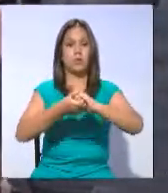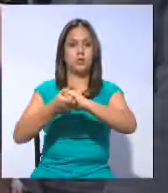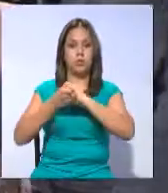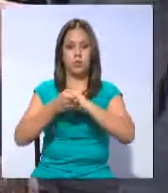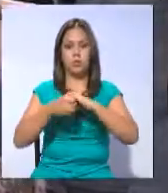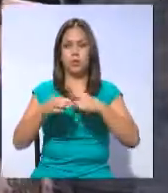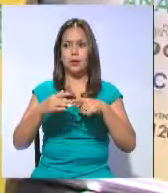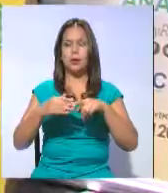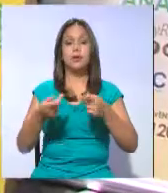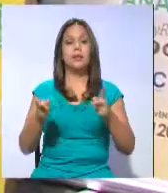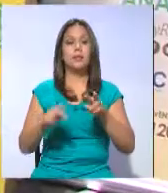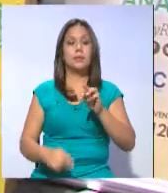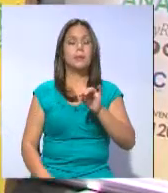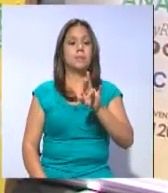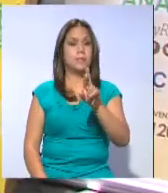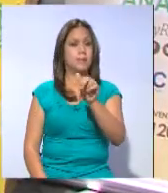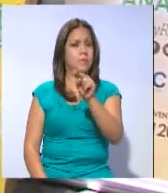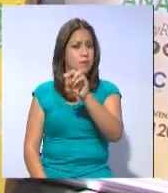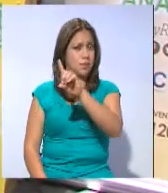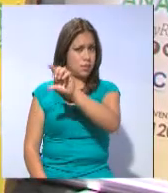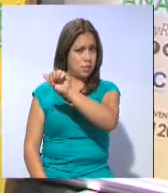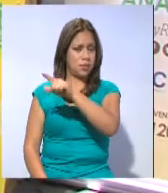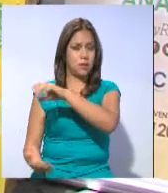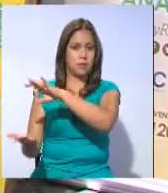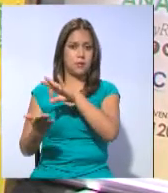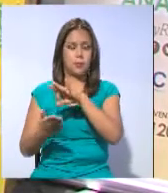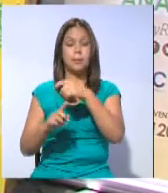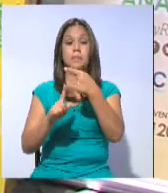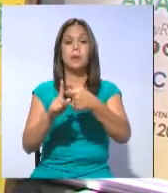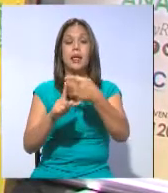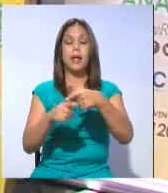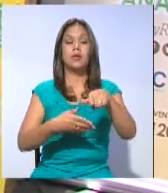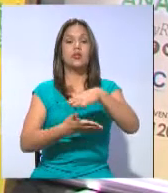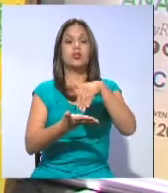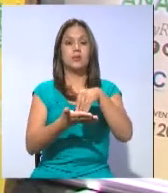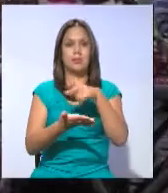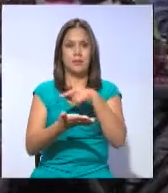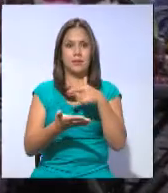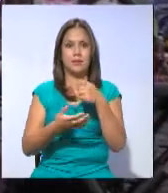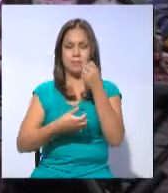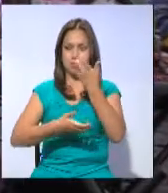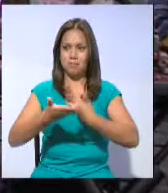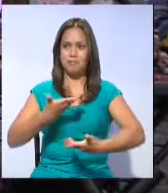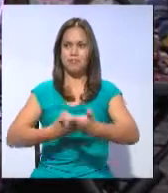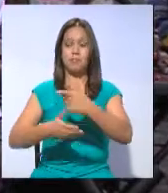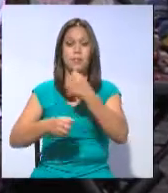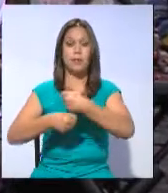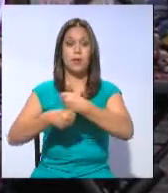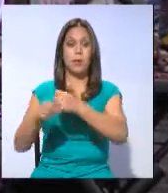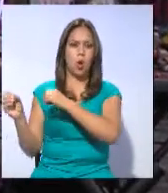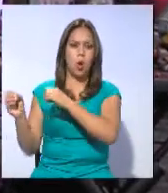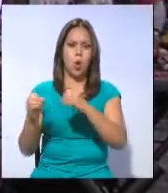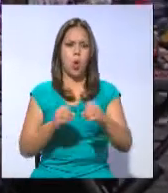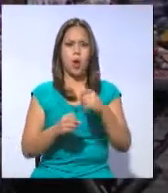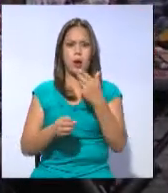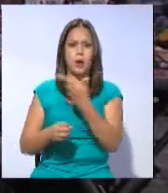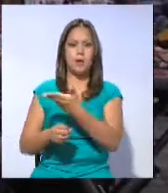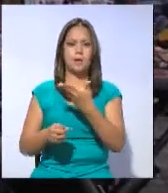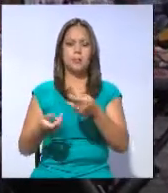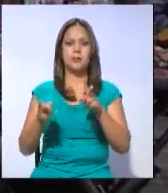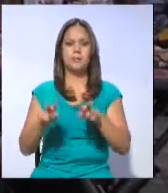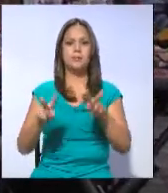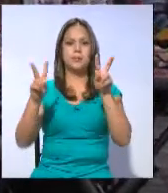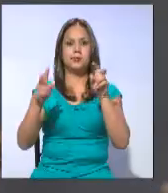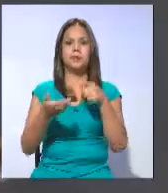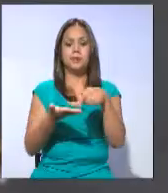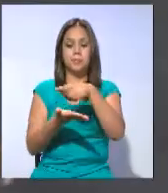Así como Wilson Miranda, representante del mercado central, compartió con los ciudadanos el trabajo organizado por los comerciantes, plasmados